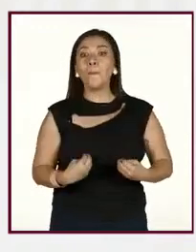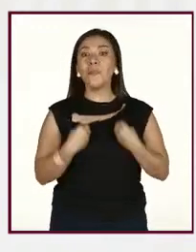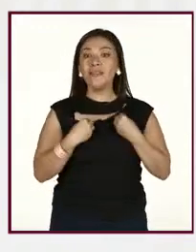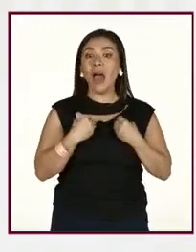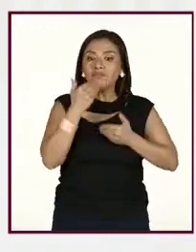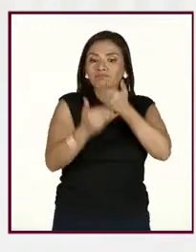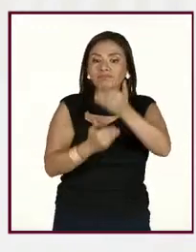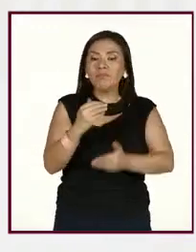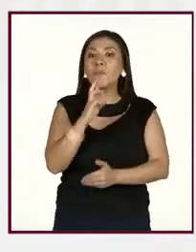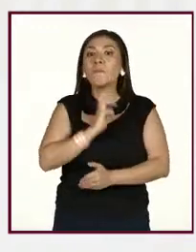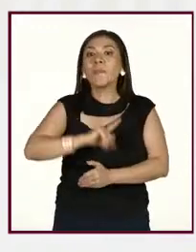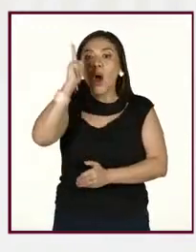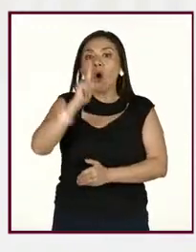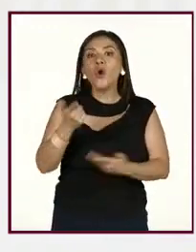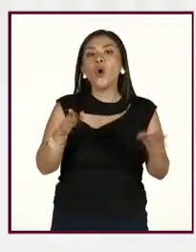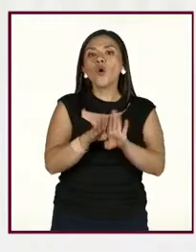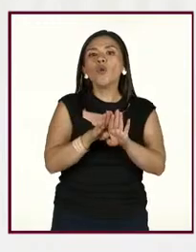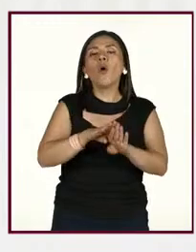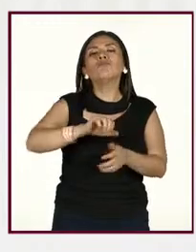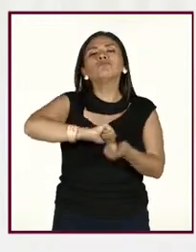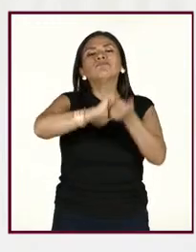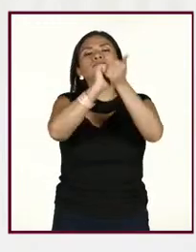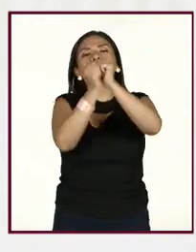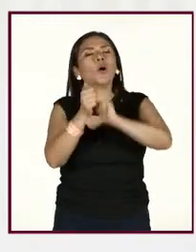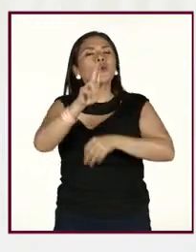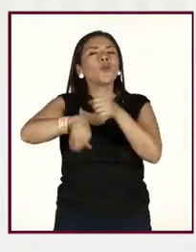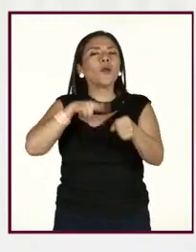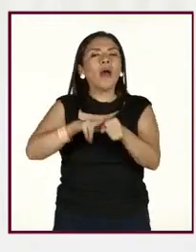a medida que vamos pues envejeciendo, ¿no?